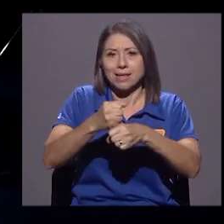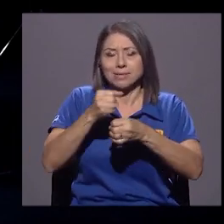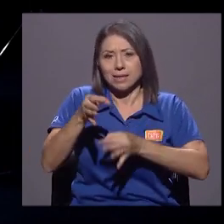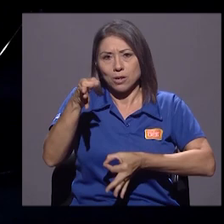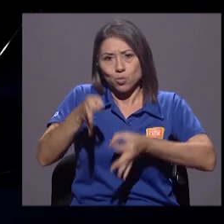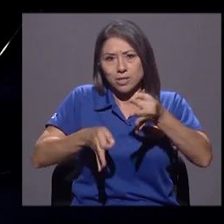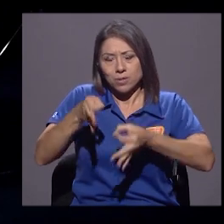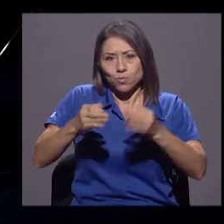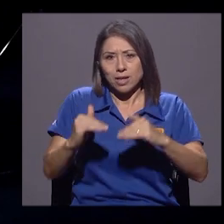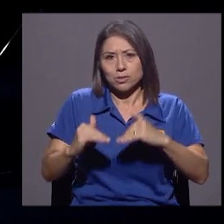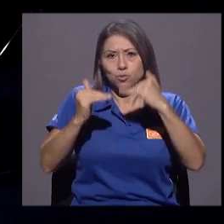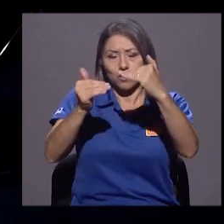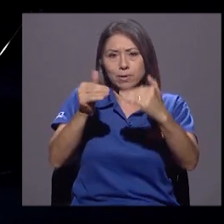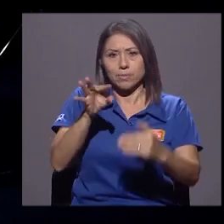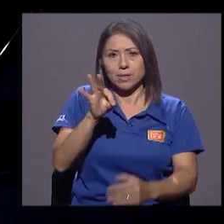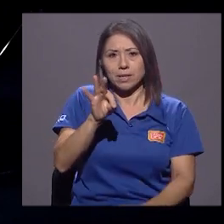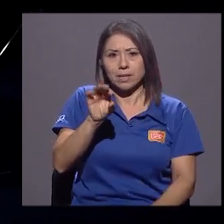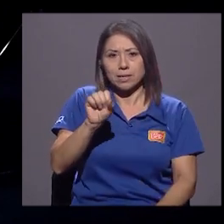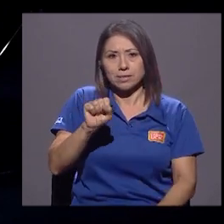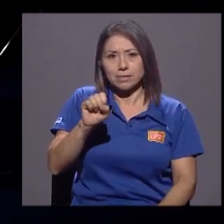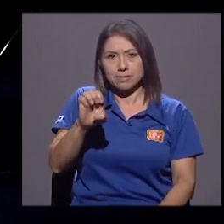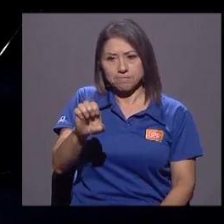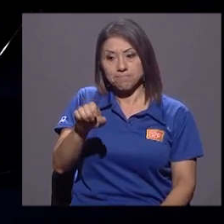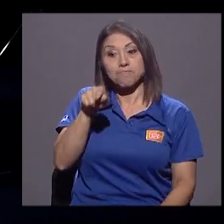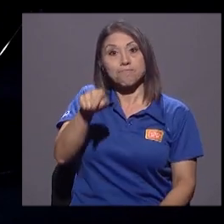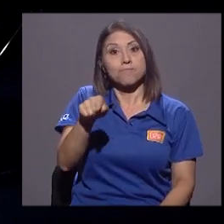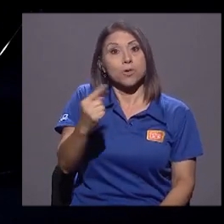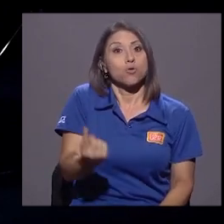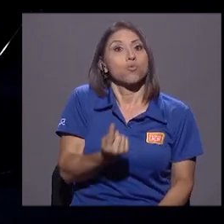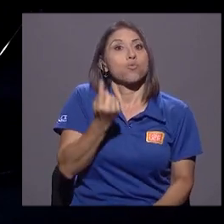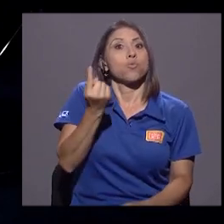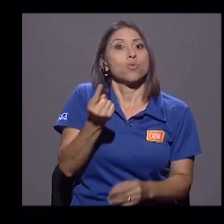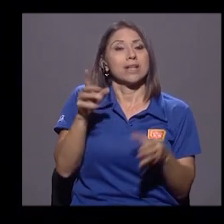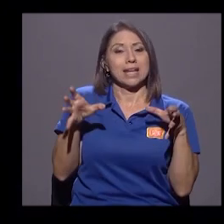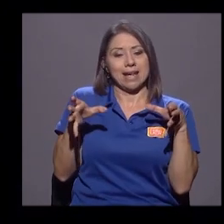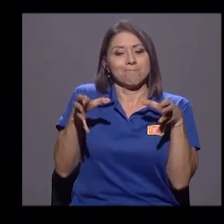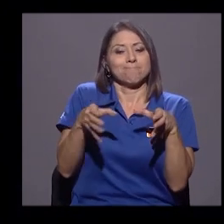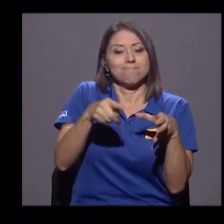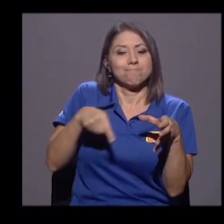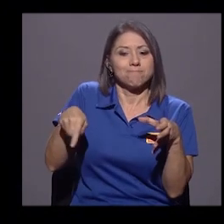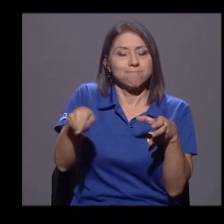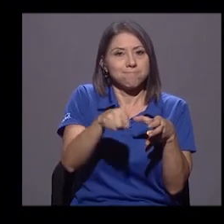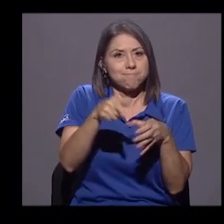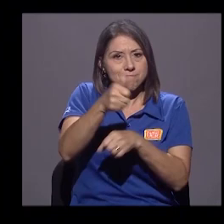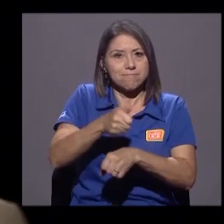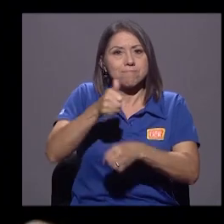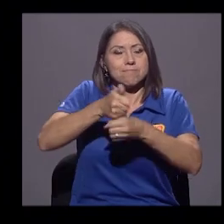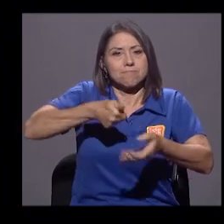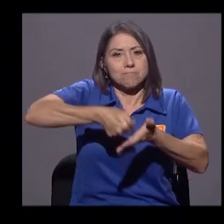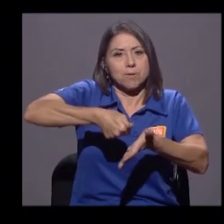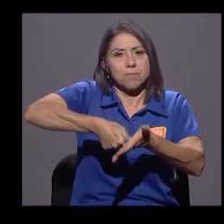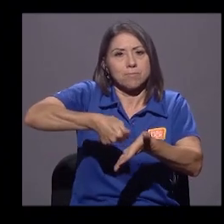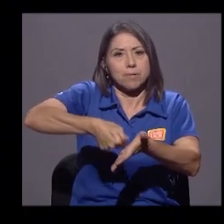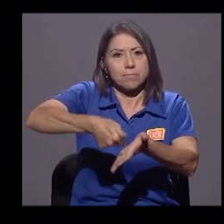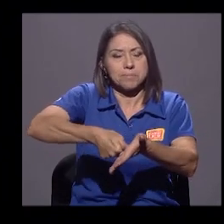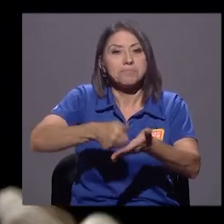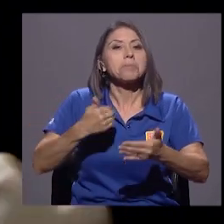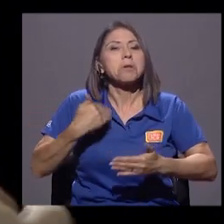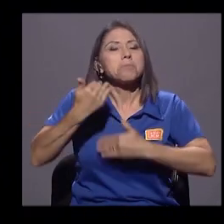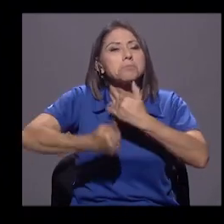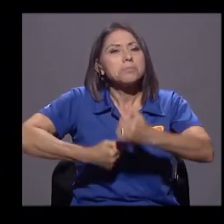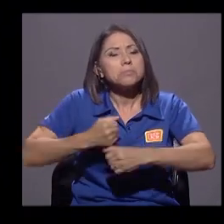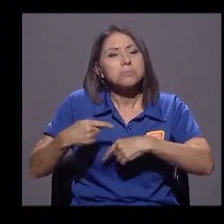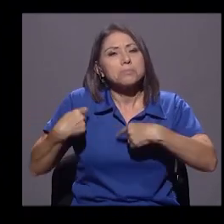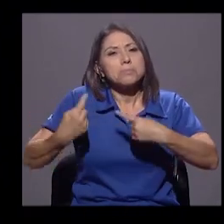en una única instancia especializada las elecciones. Y luego, con el devenir de los años, ha ido